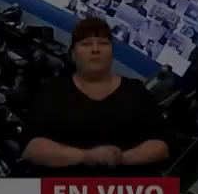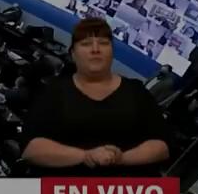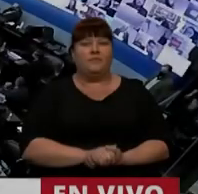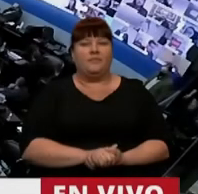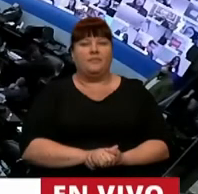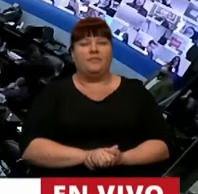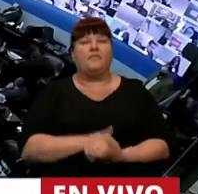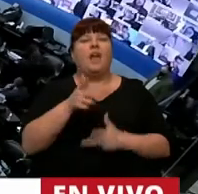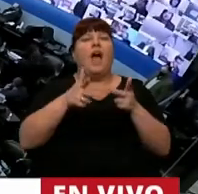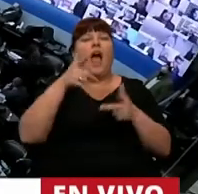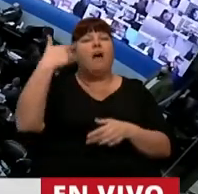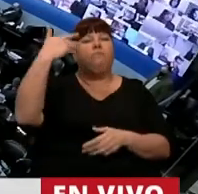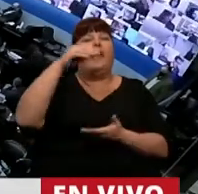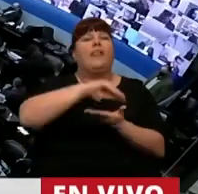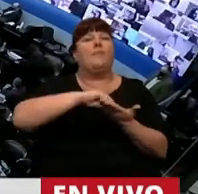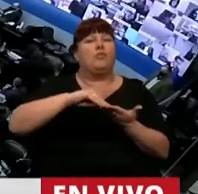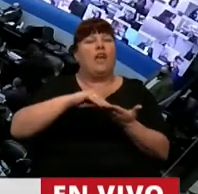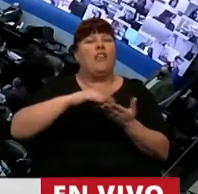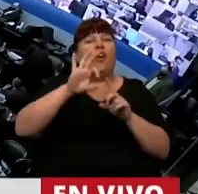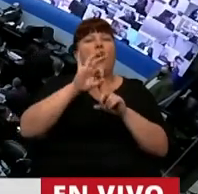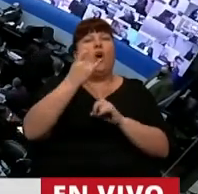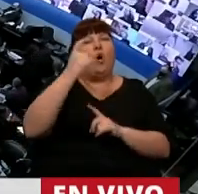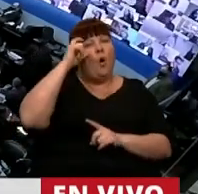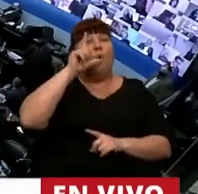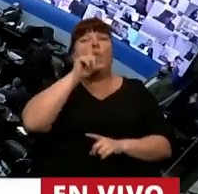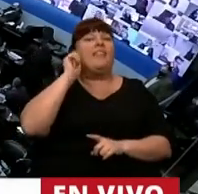Tiene la palabra el diputado Ket Glass.